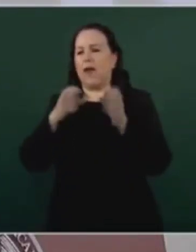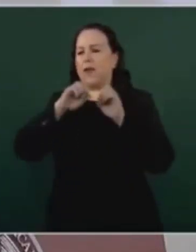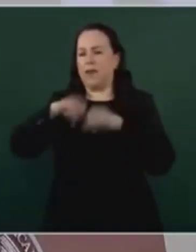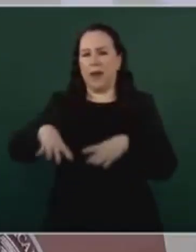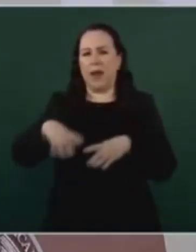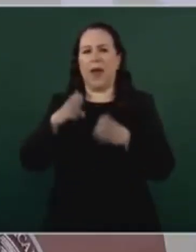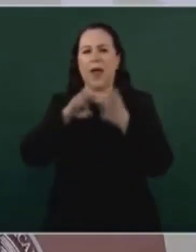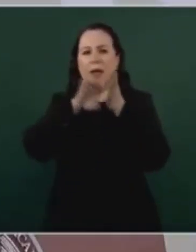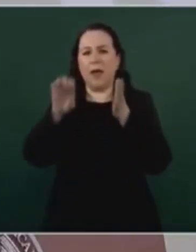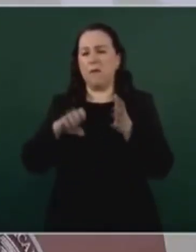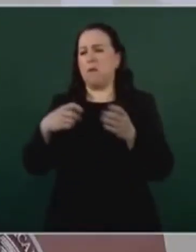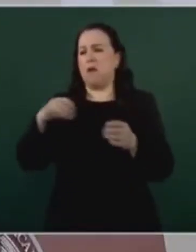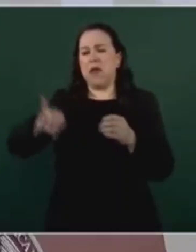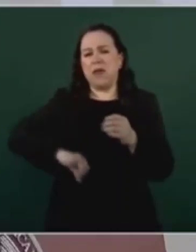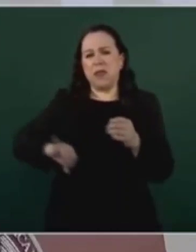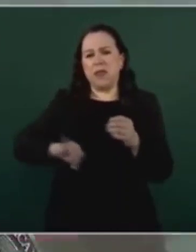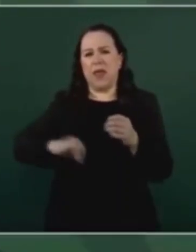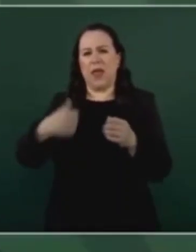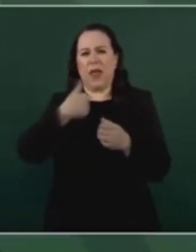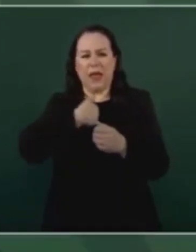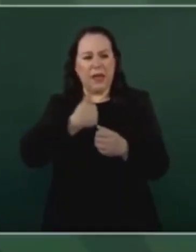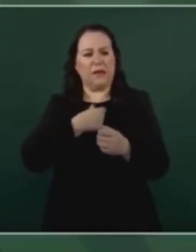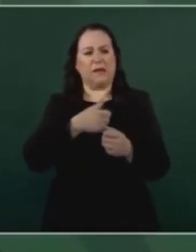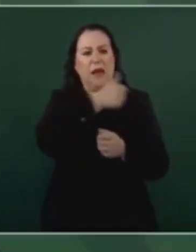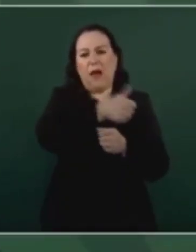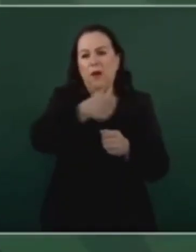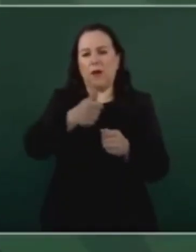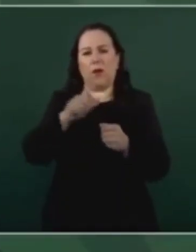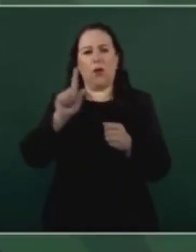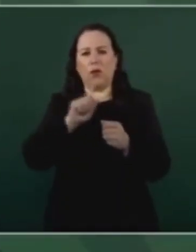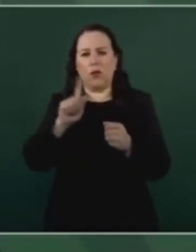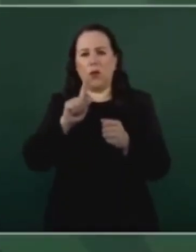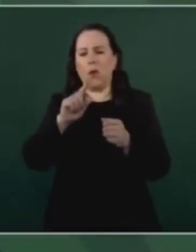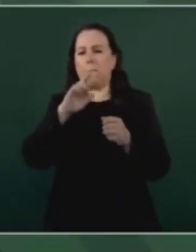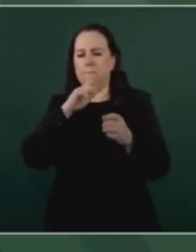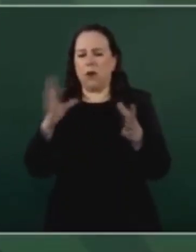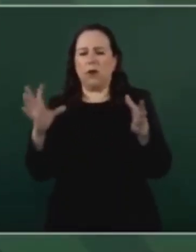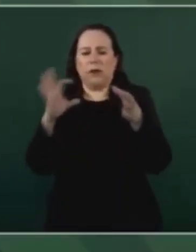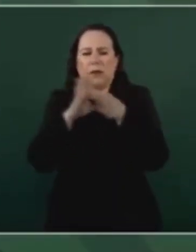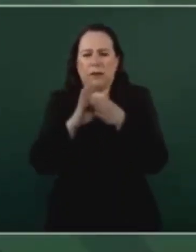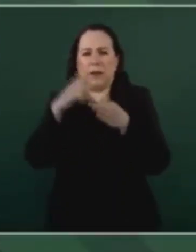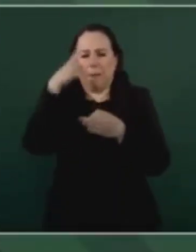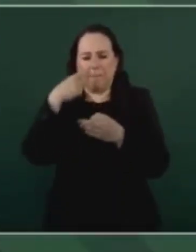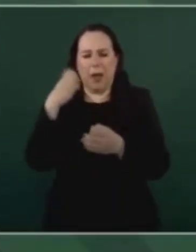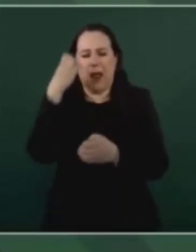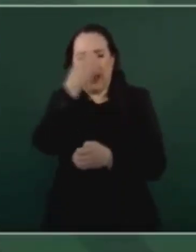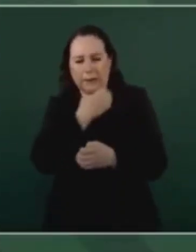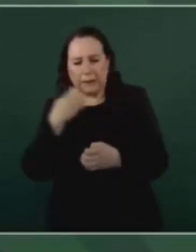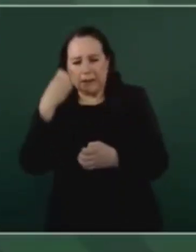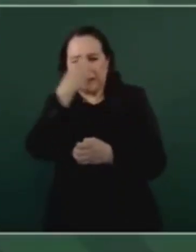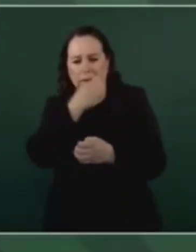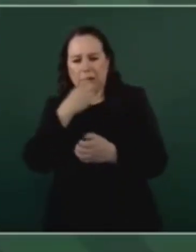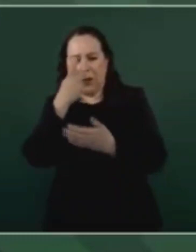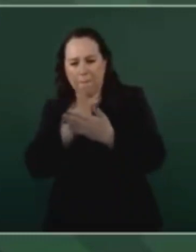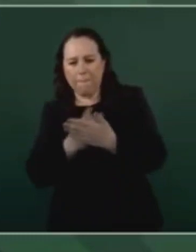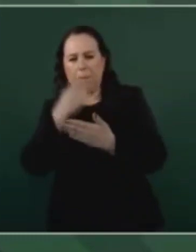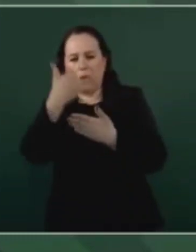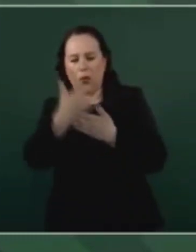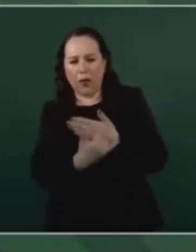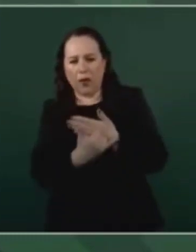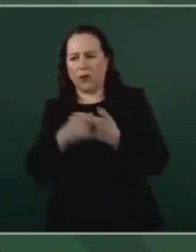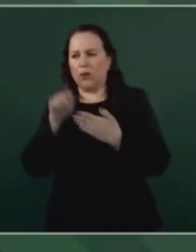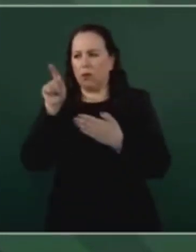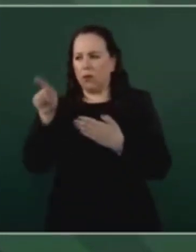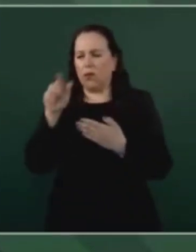intereses, la exacerbación de ánimos para analizar los propósitos y objetivos que plantea un proyecto como el del gobierno de López